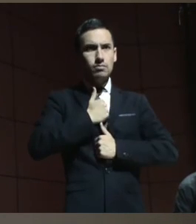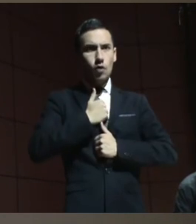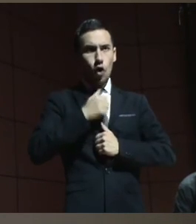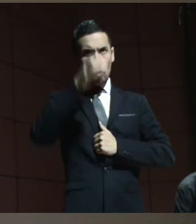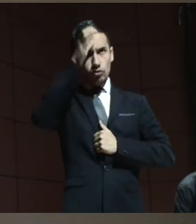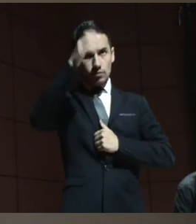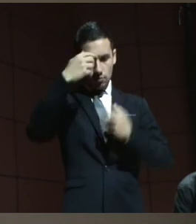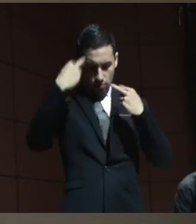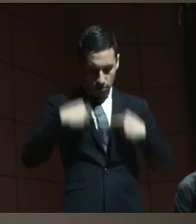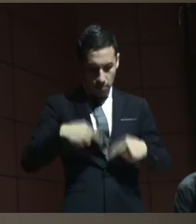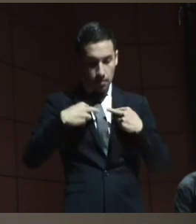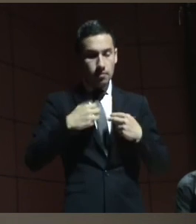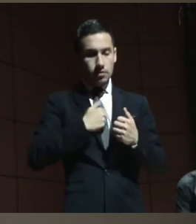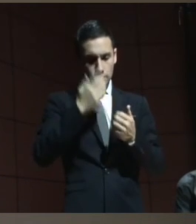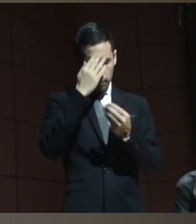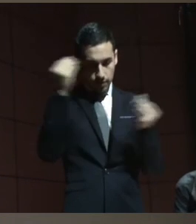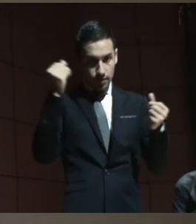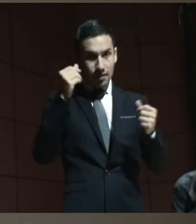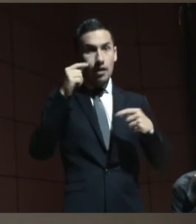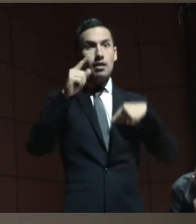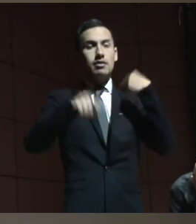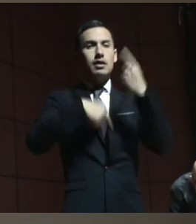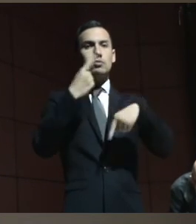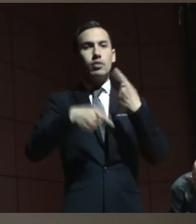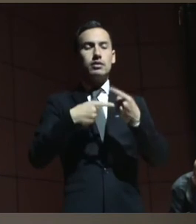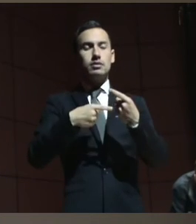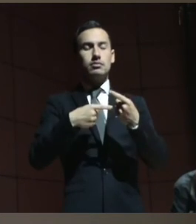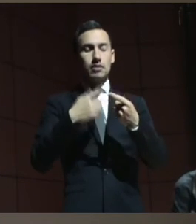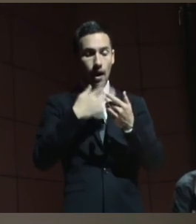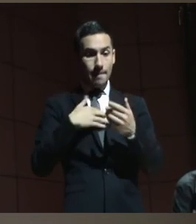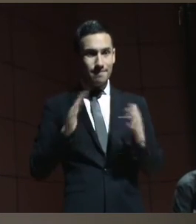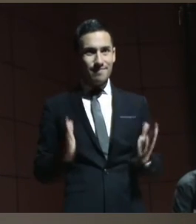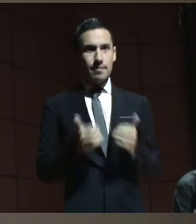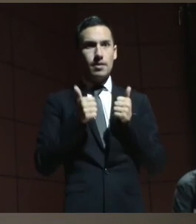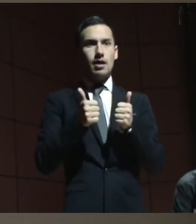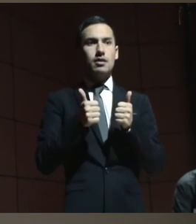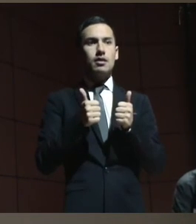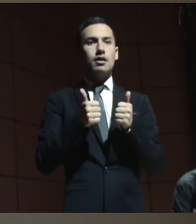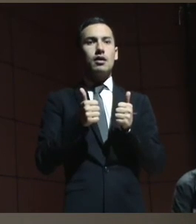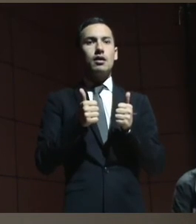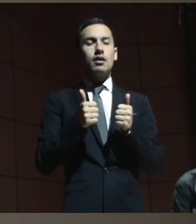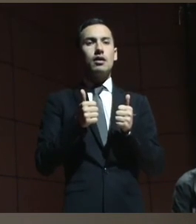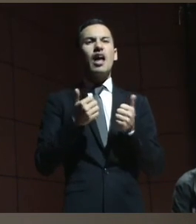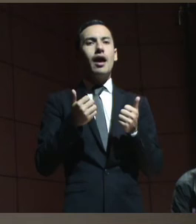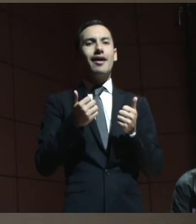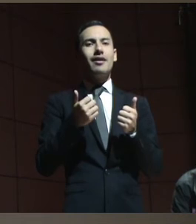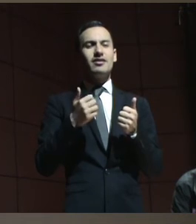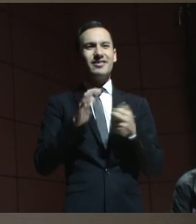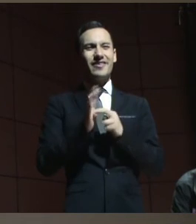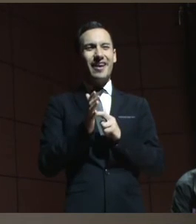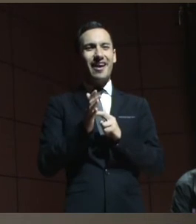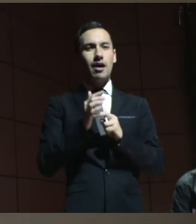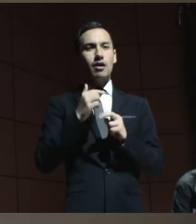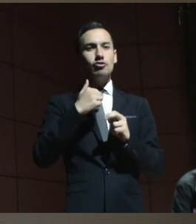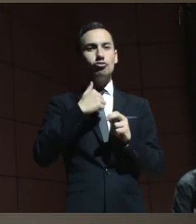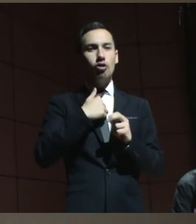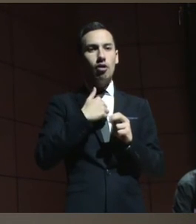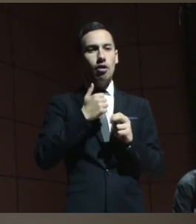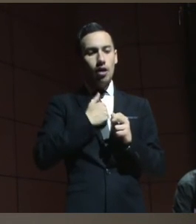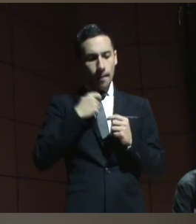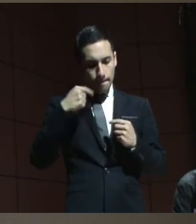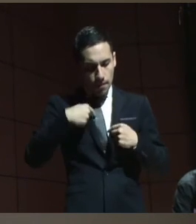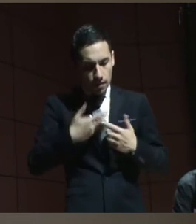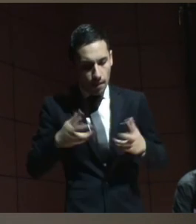cuando se recuperó lo atrapó el hospitalismo y entonces se olvidó de él se perdió en eso